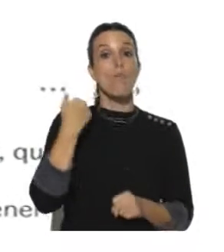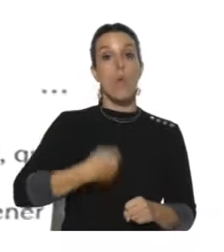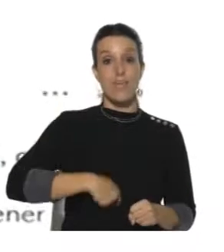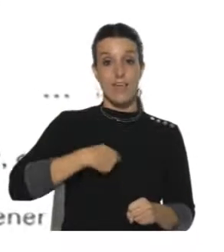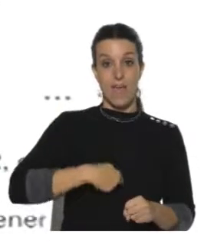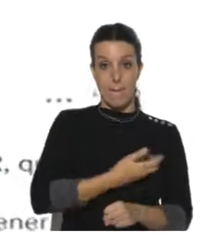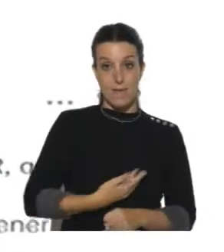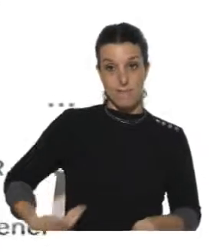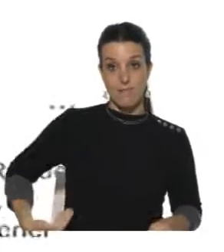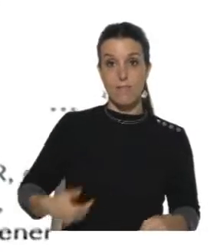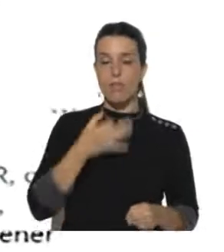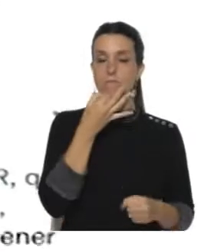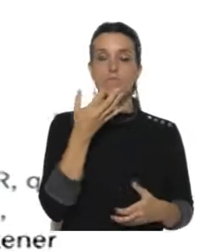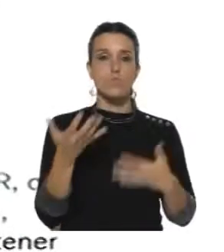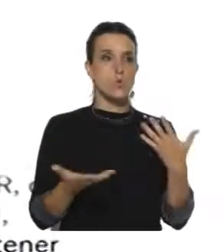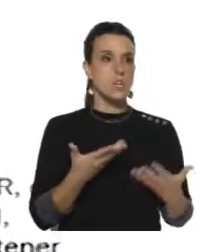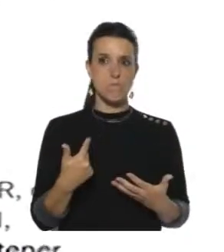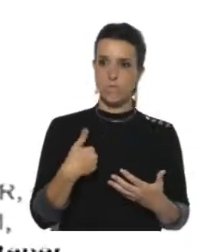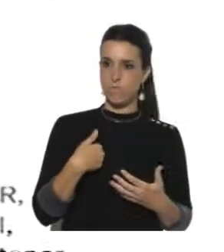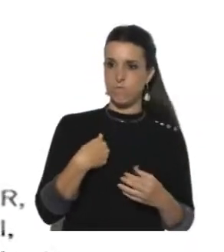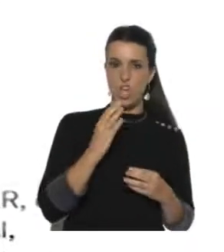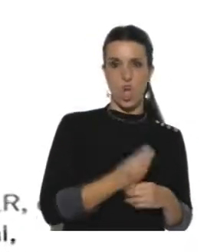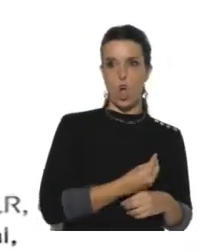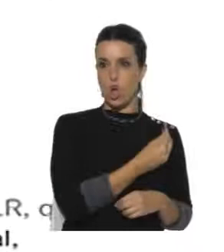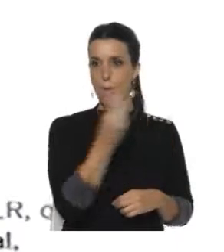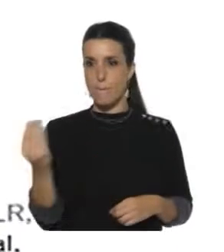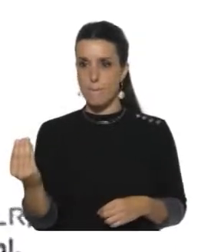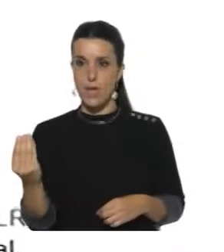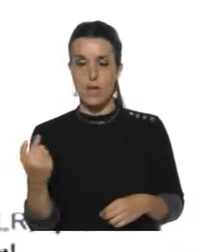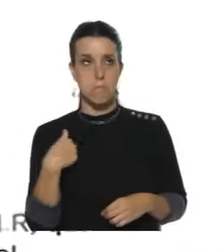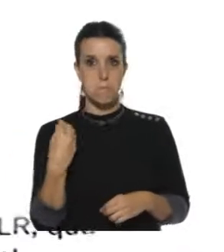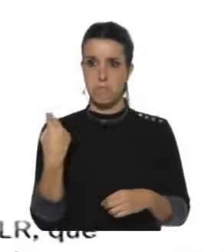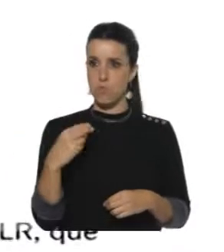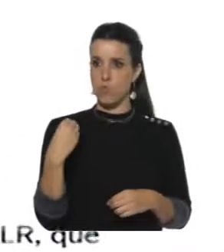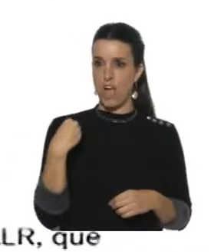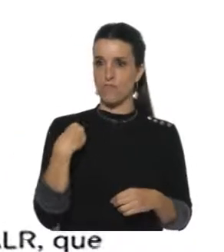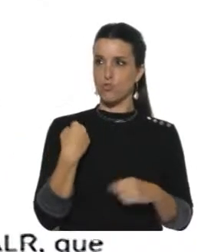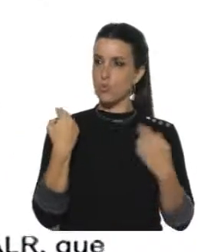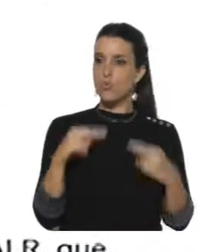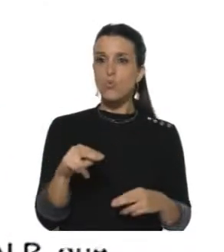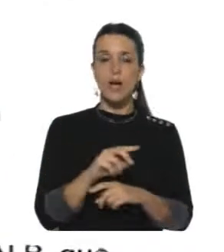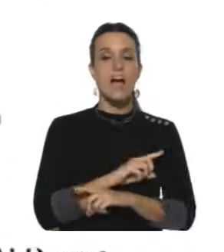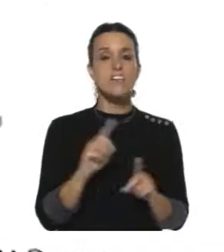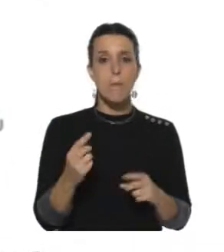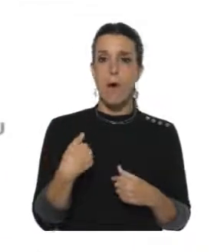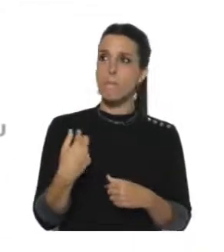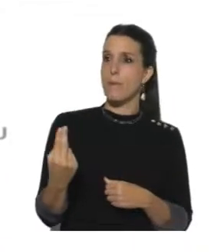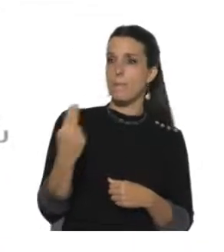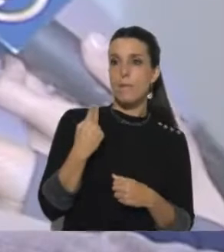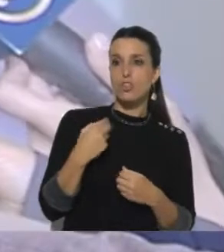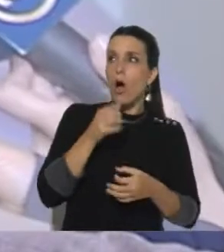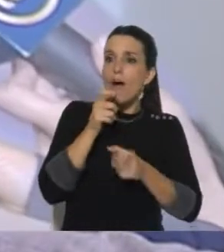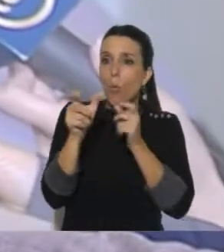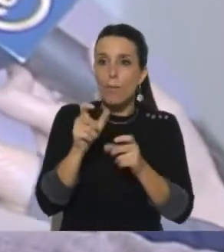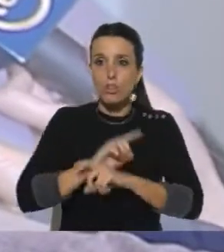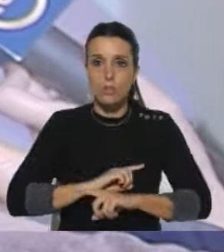presidente se manifestó molesto por la resolución y aseguró que no se lo notificó de la forma debida ni se le permitió realizar los descargos.